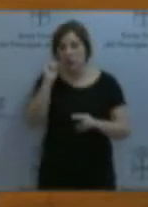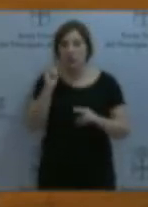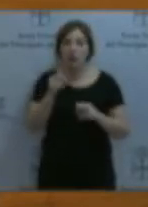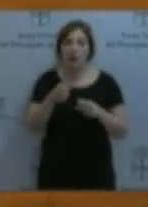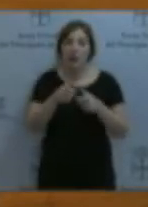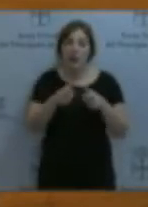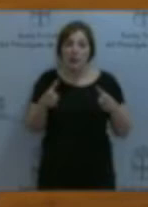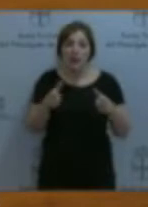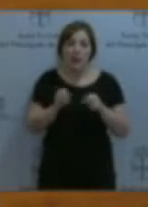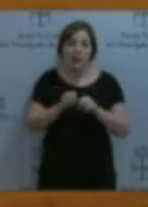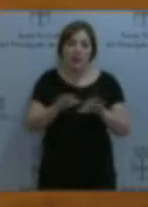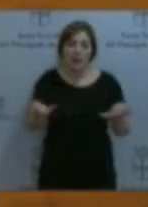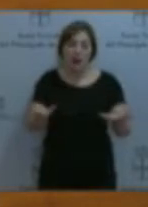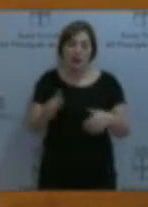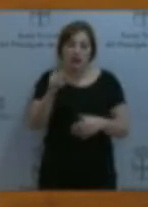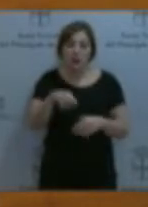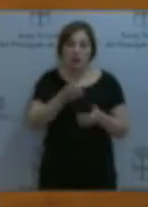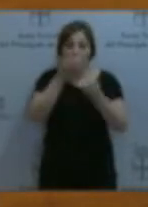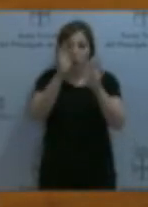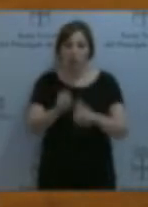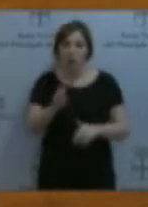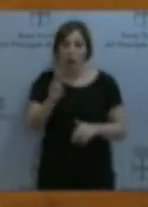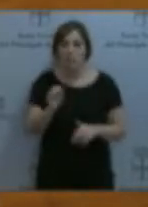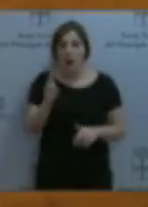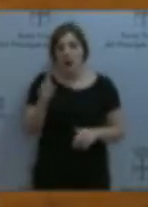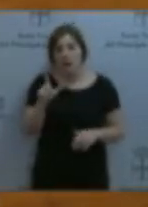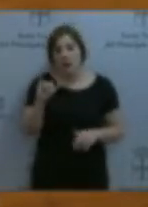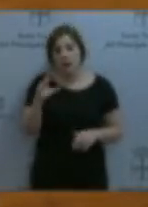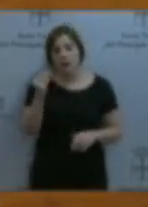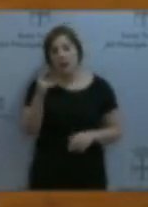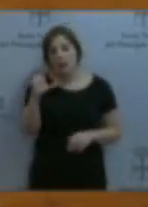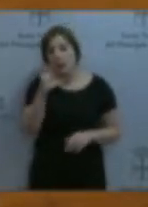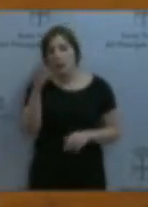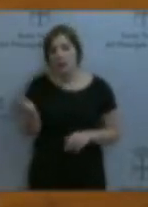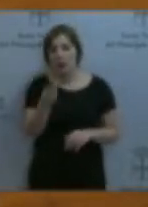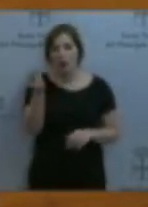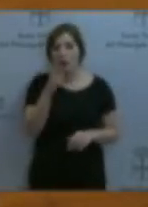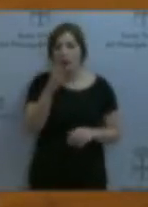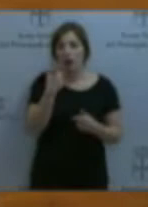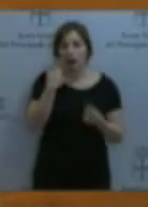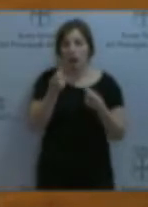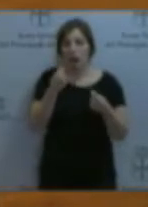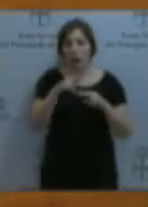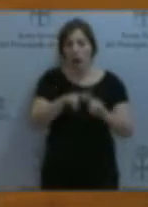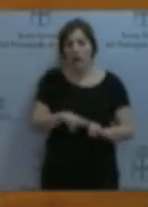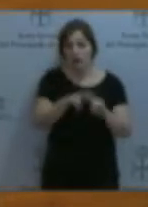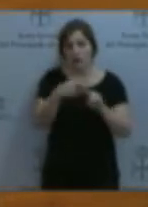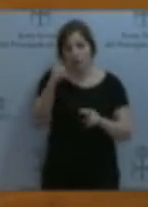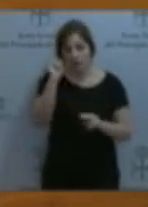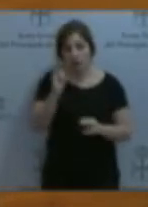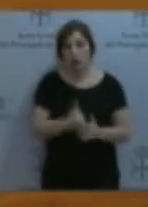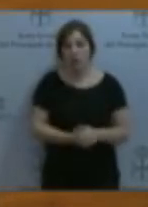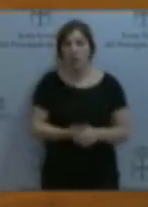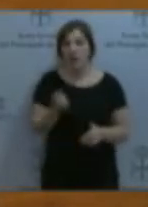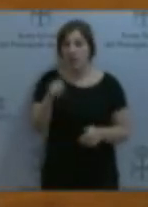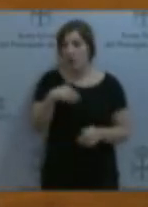el informe Pratique, que deben de tener una repercusión en la mejora y en la coordinación de los análisis de riesgo. Algo que